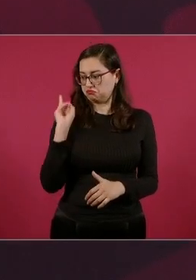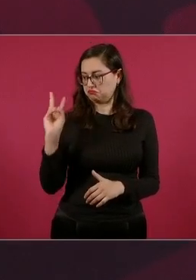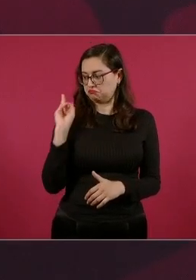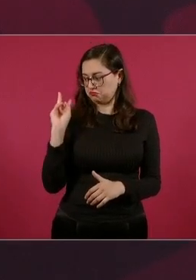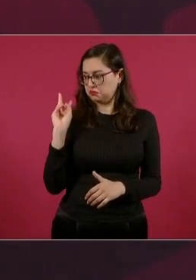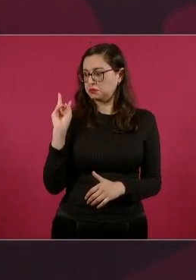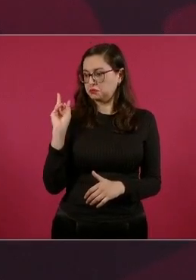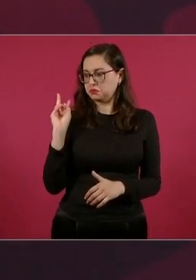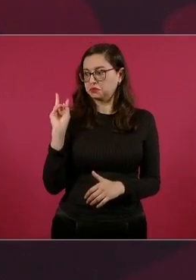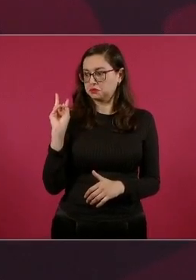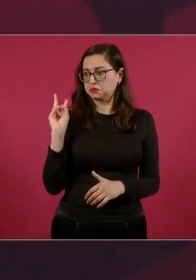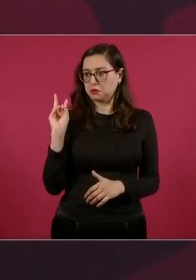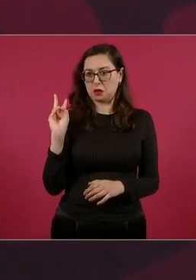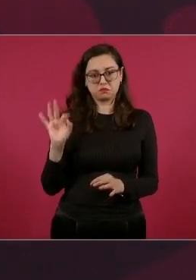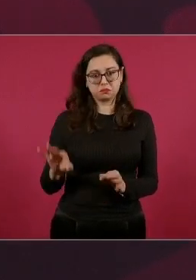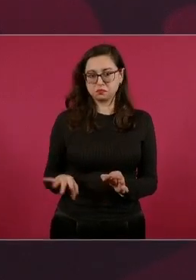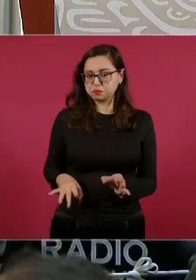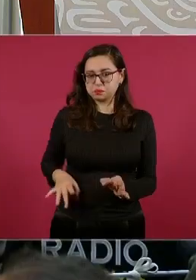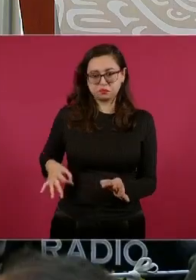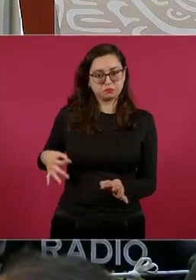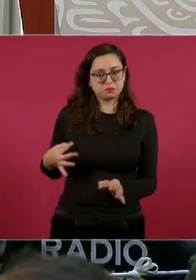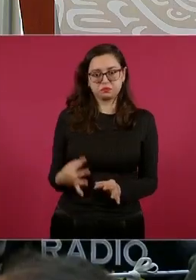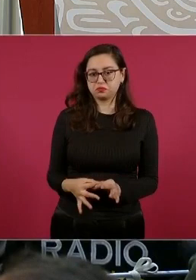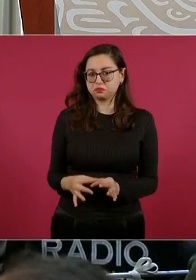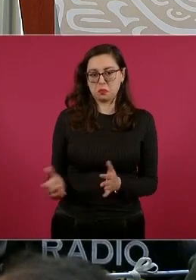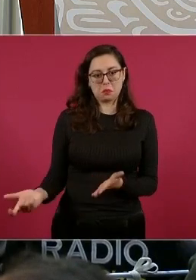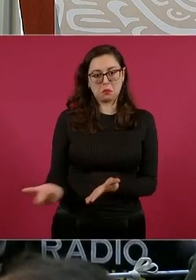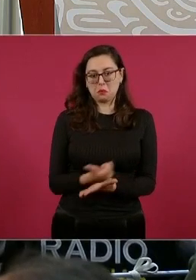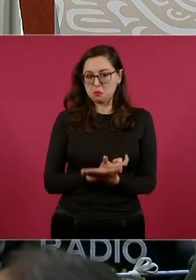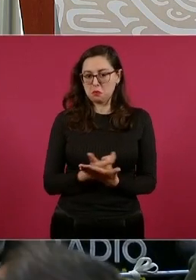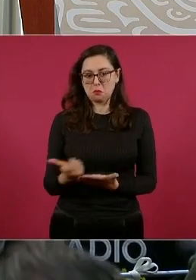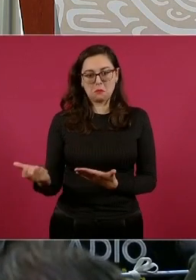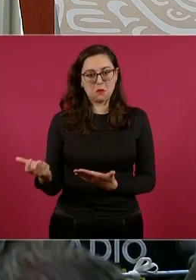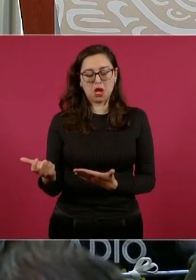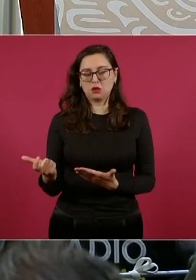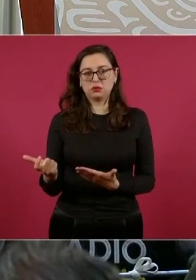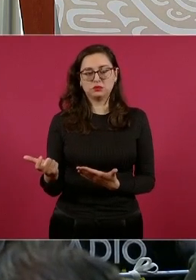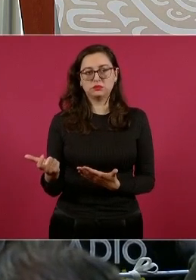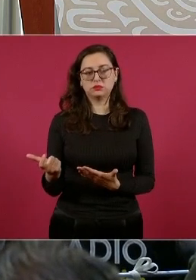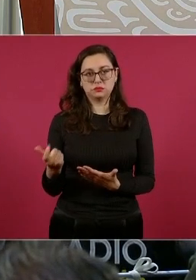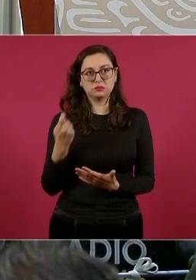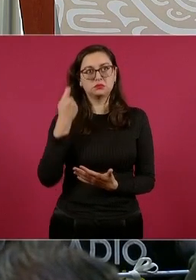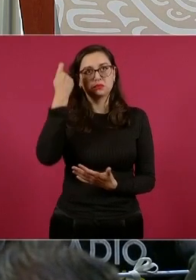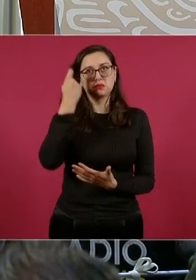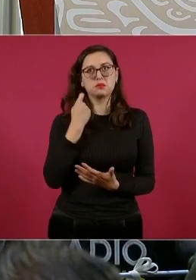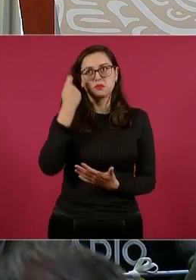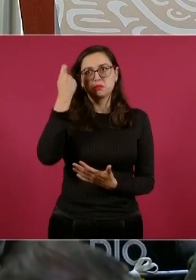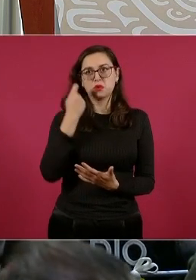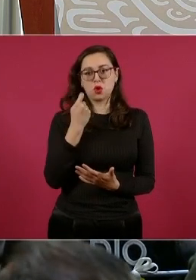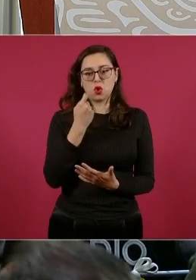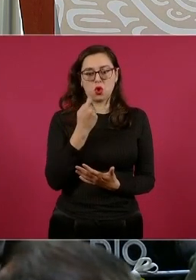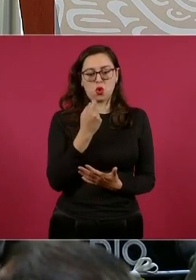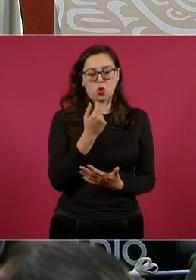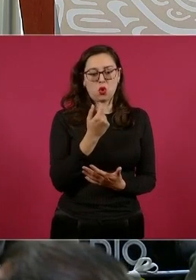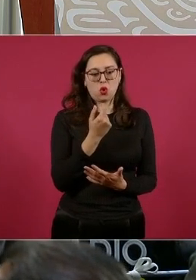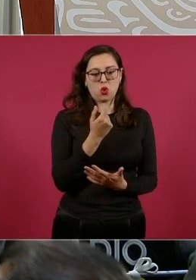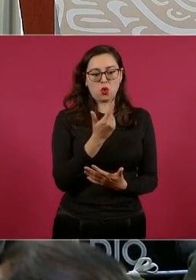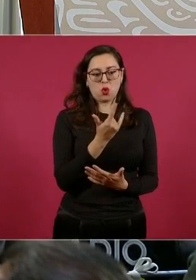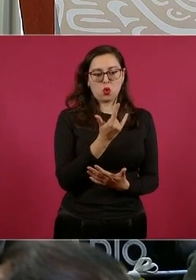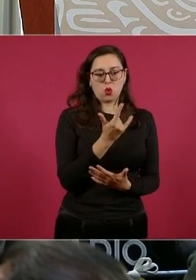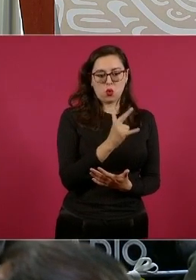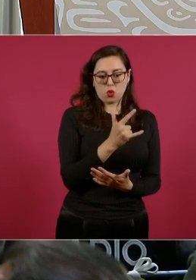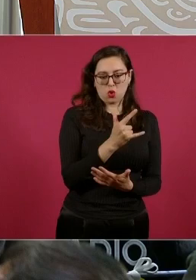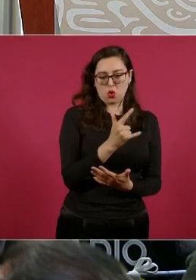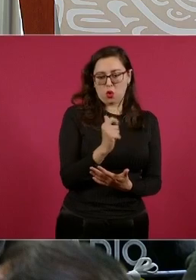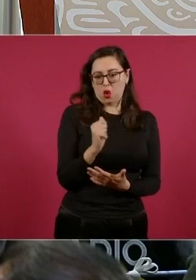que es julio-agosto,